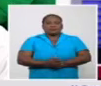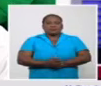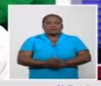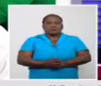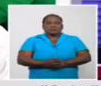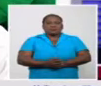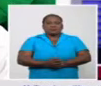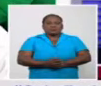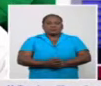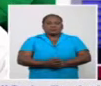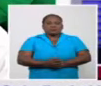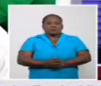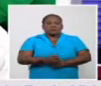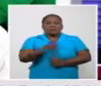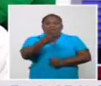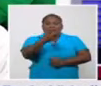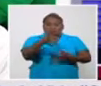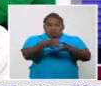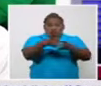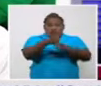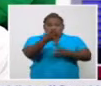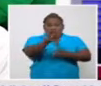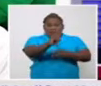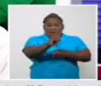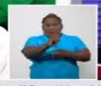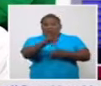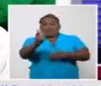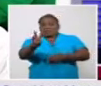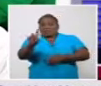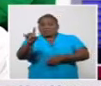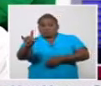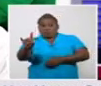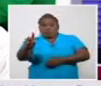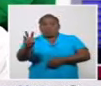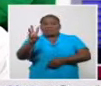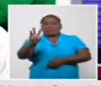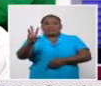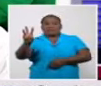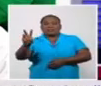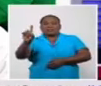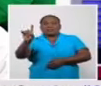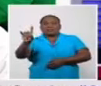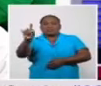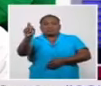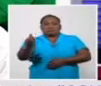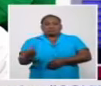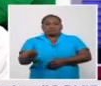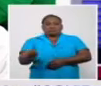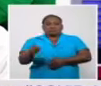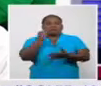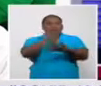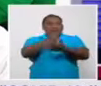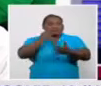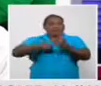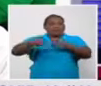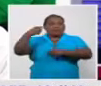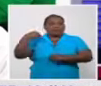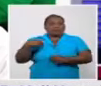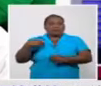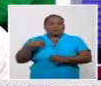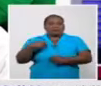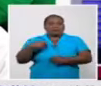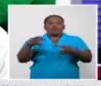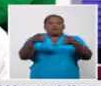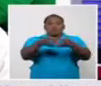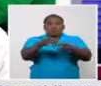De 20 a 39, 339 personas diagnosticadas ayer, de 40